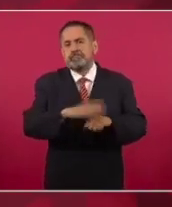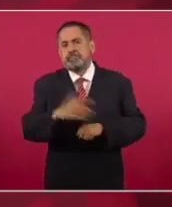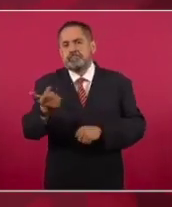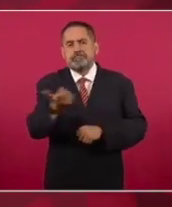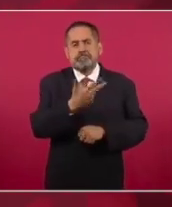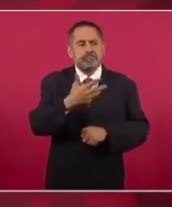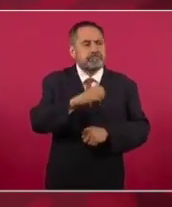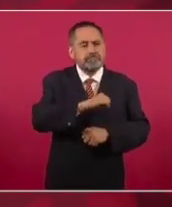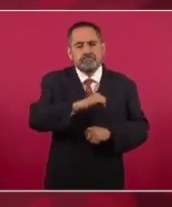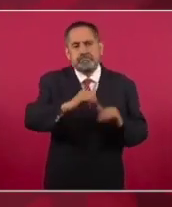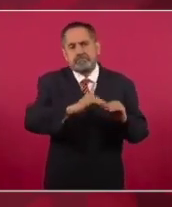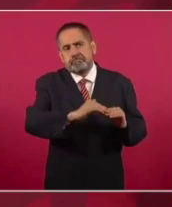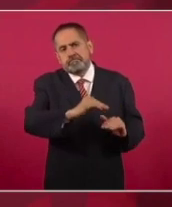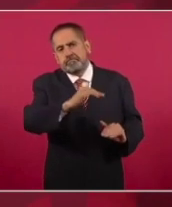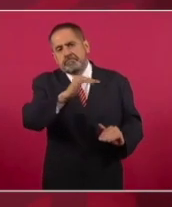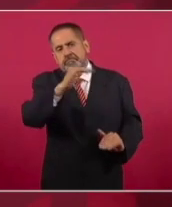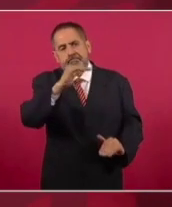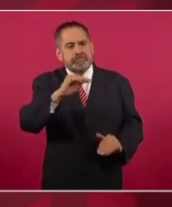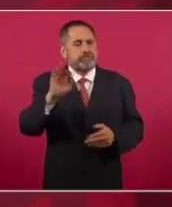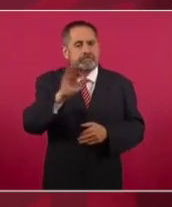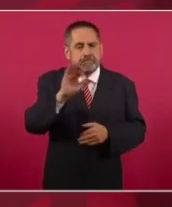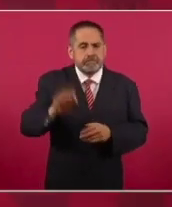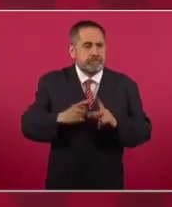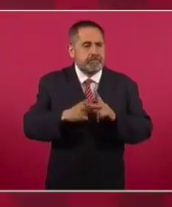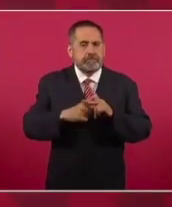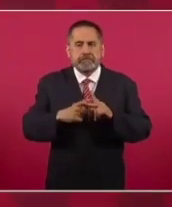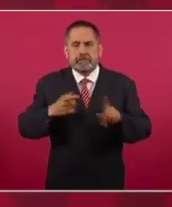hubiesen aumentado más las tasas de interés,